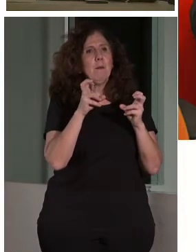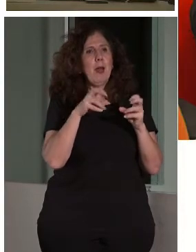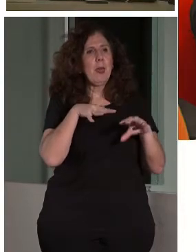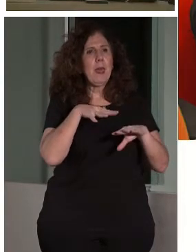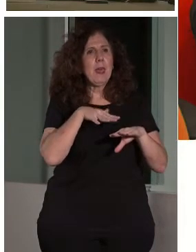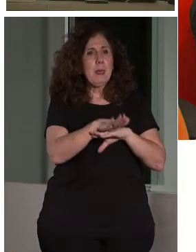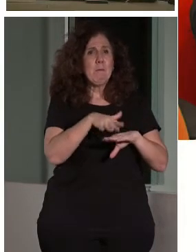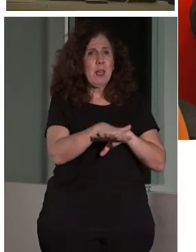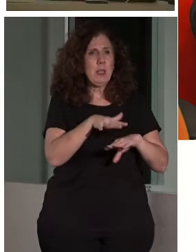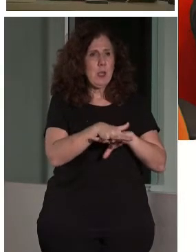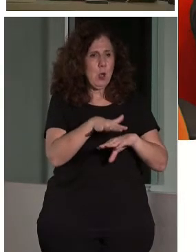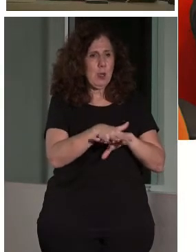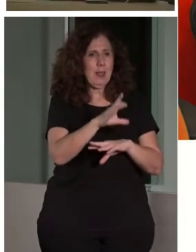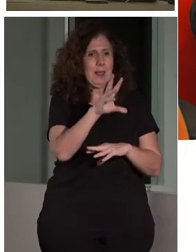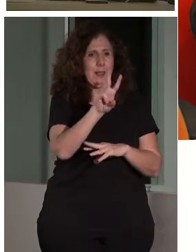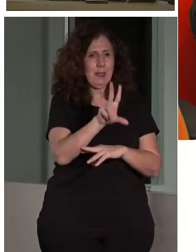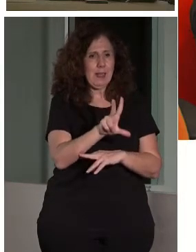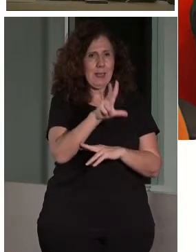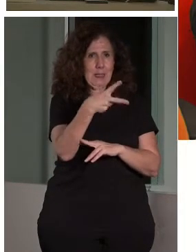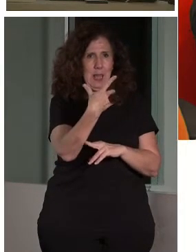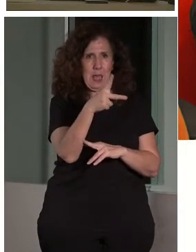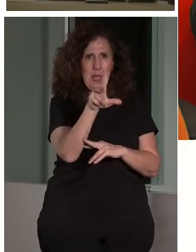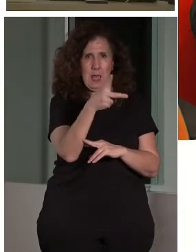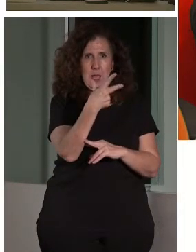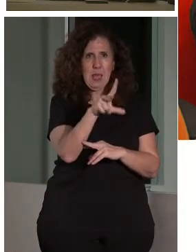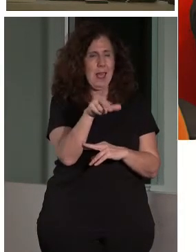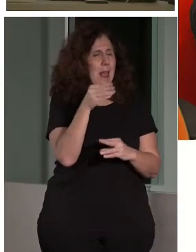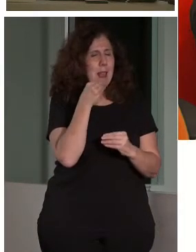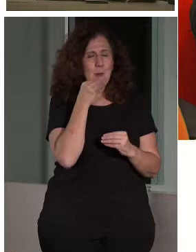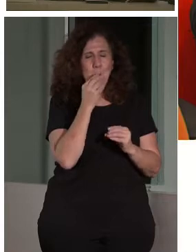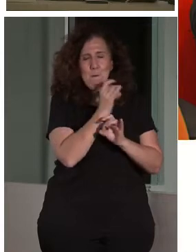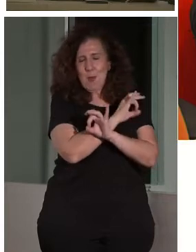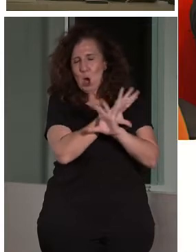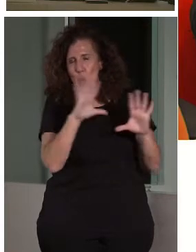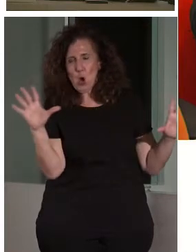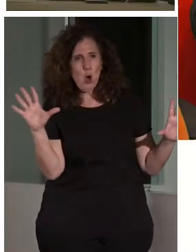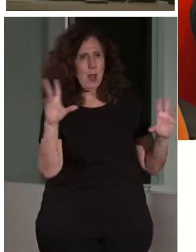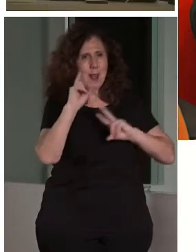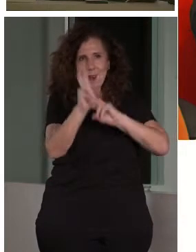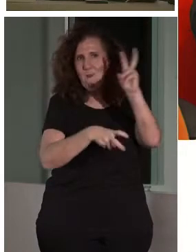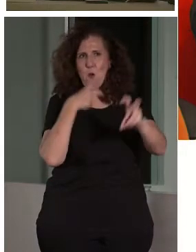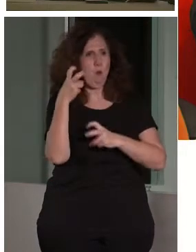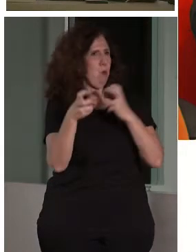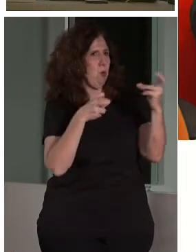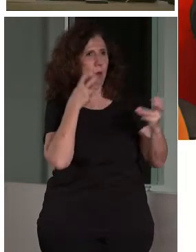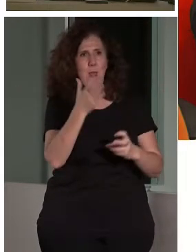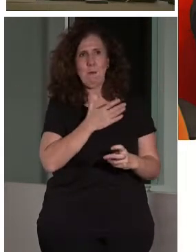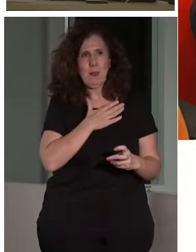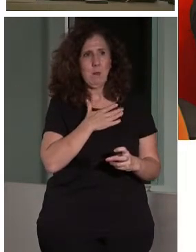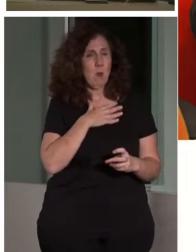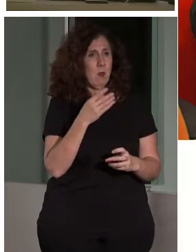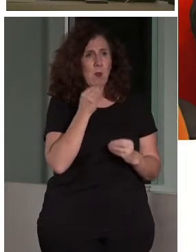virtualización es una revolución. Tenemos entre nosotros una de las mayores revoluciones en accesibilidad del patrimonio que se ha hecho, que ha habido nunca.